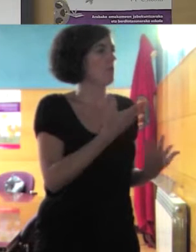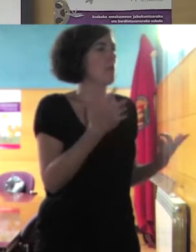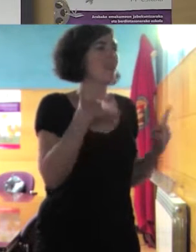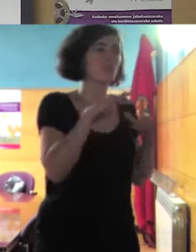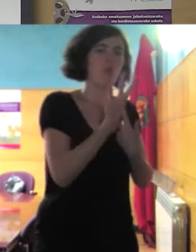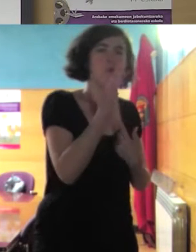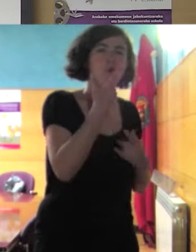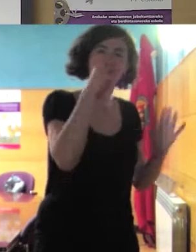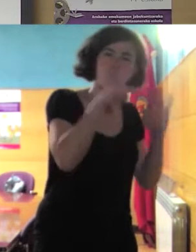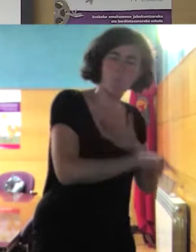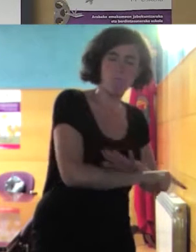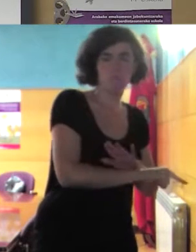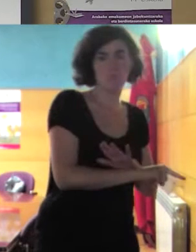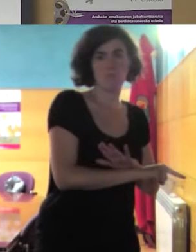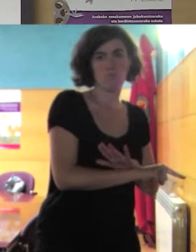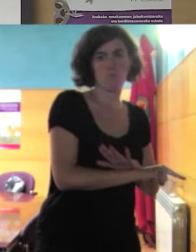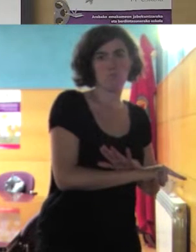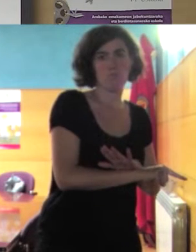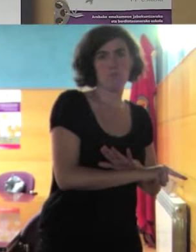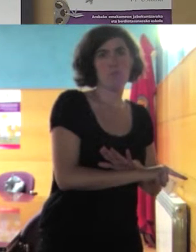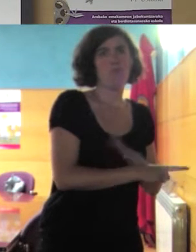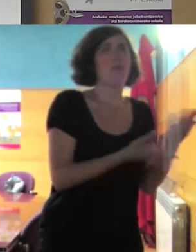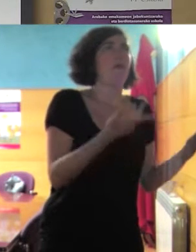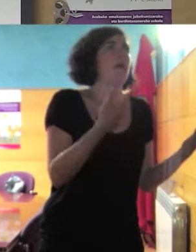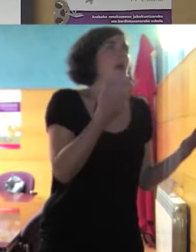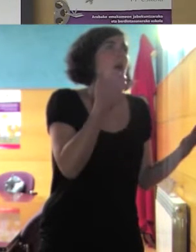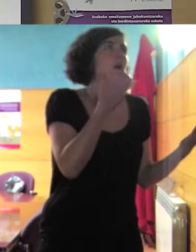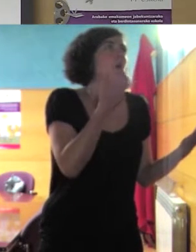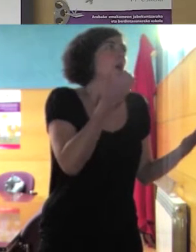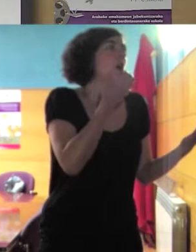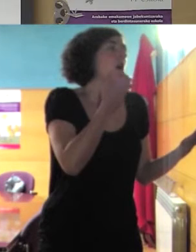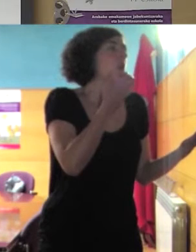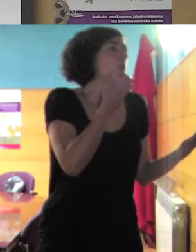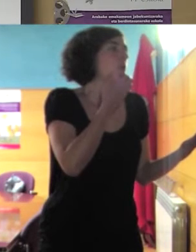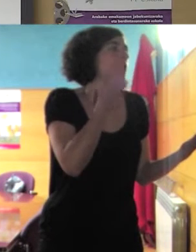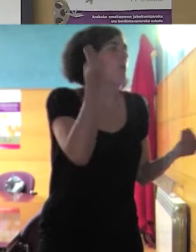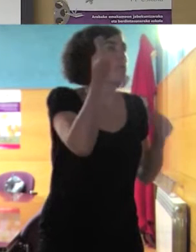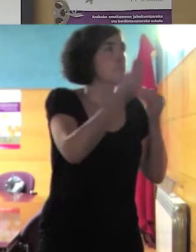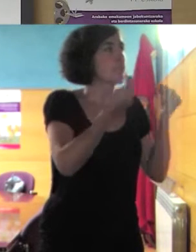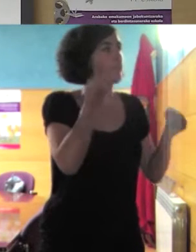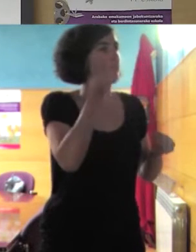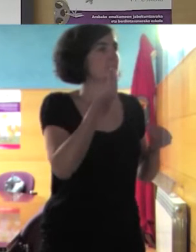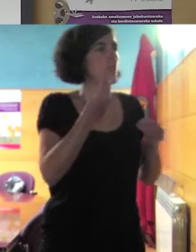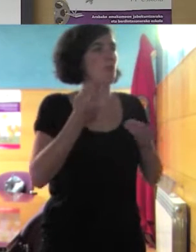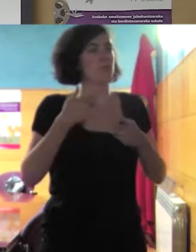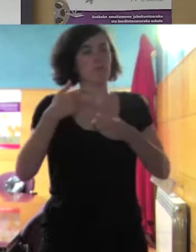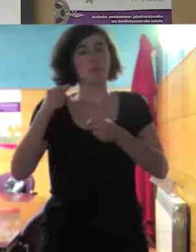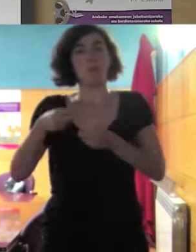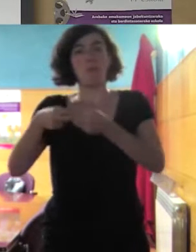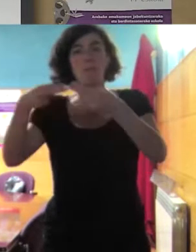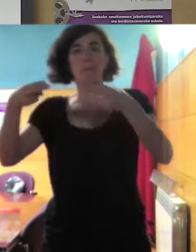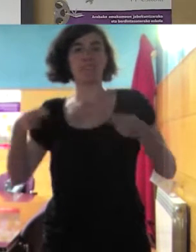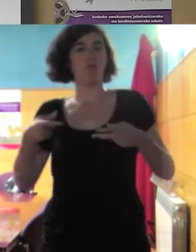pasando ahí a ver si es porque la familia considera que ir con un bañador o con un bikini a la piscina es